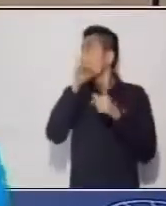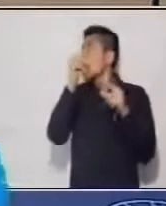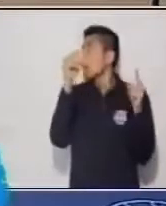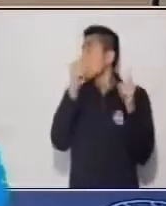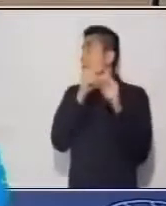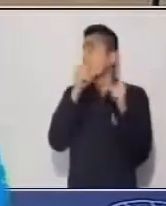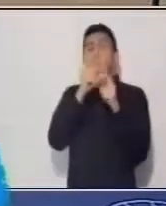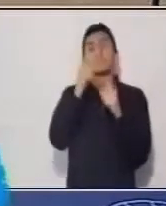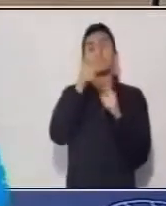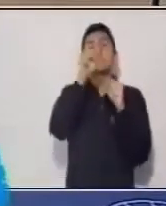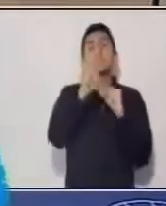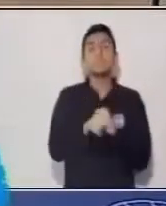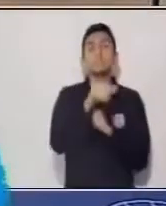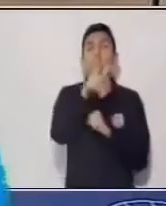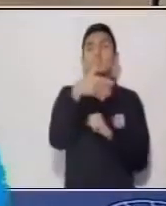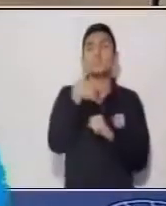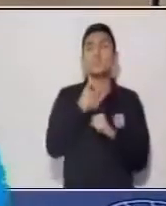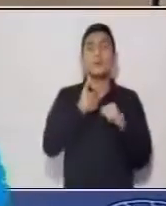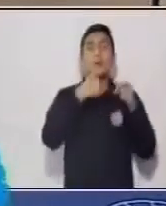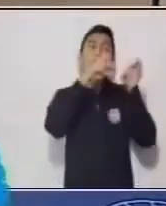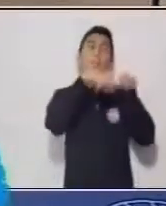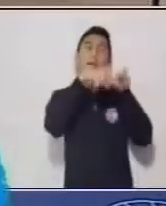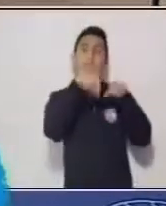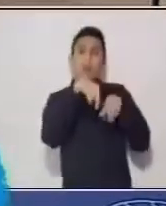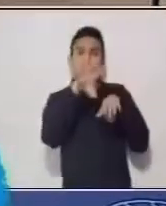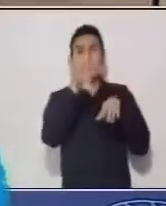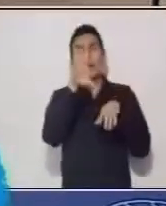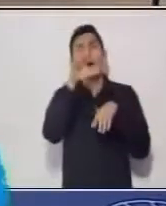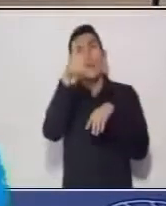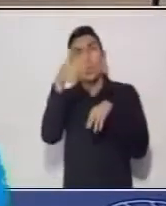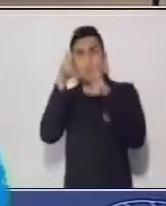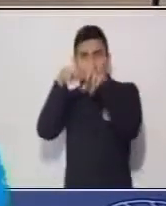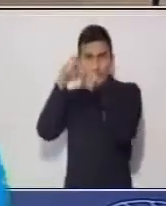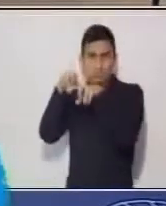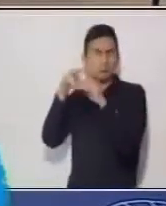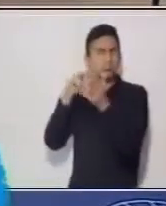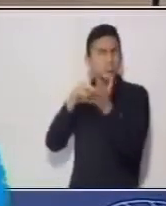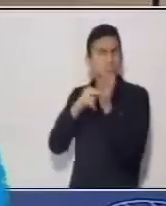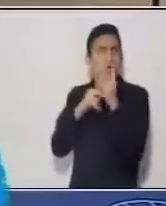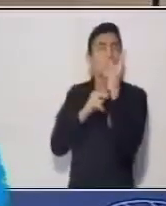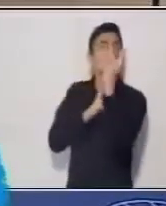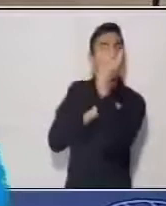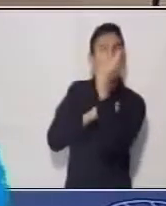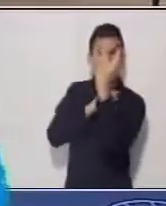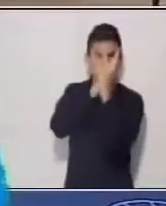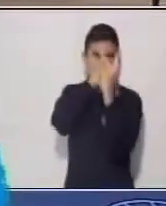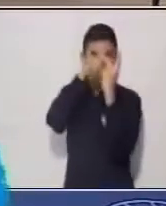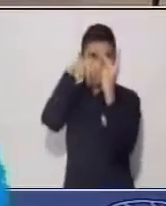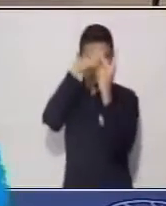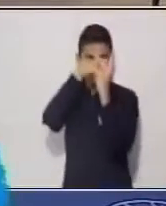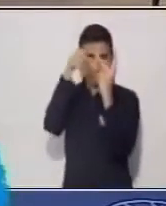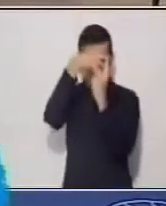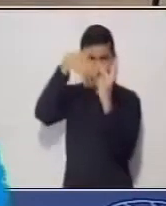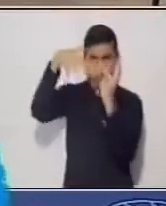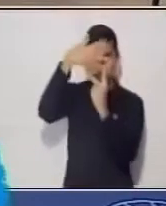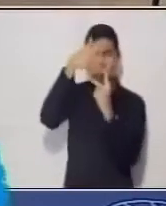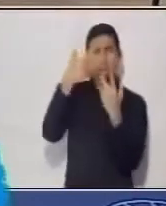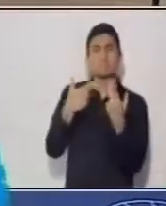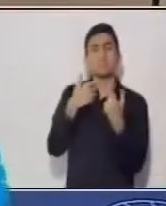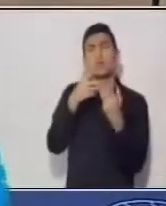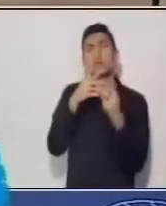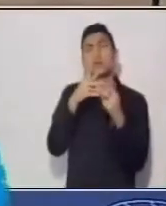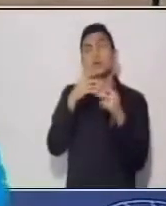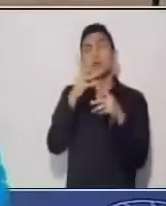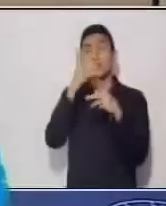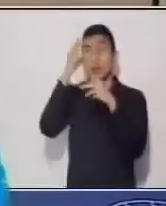dice el personaje a otro personaje. Es entre dos personajes o más. Entonces el